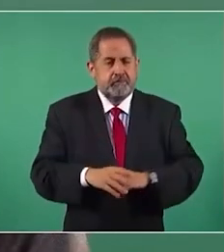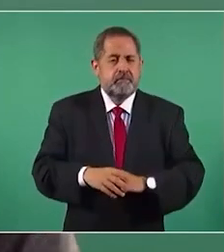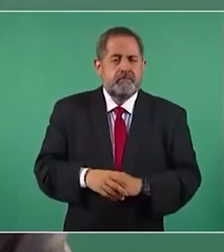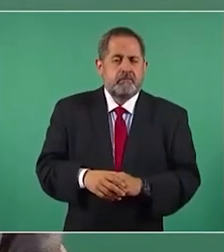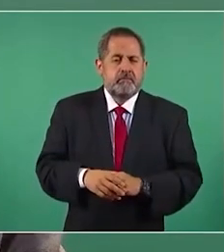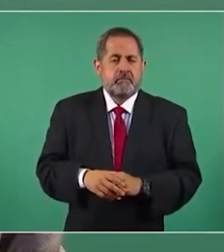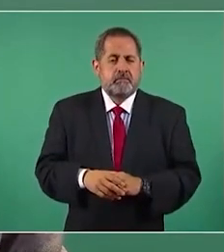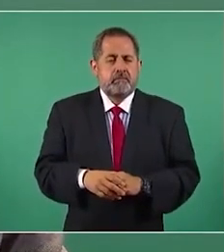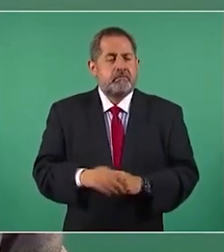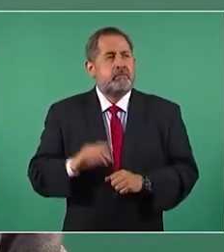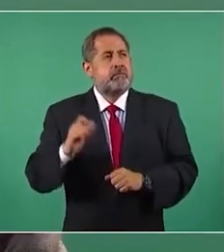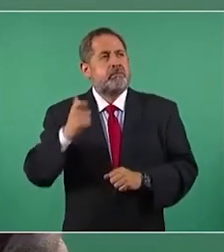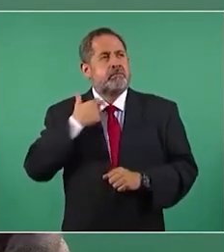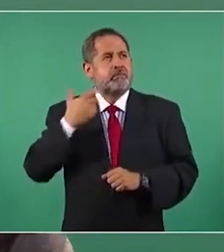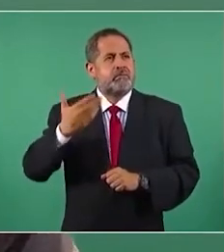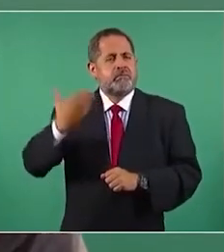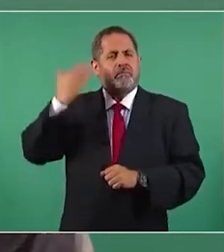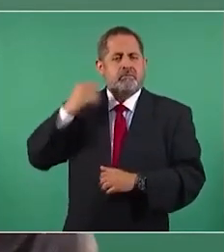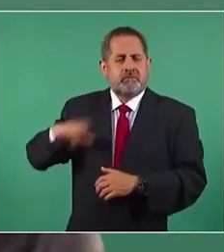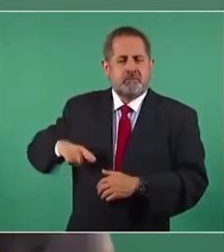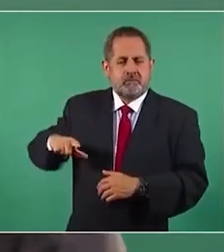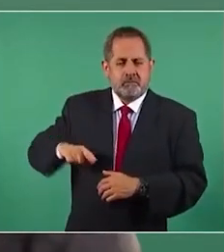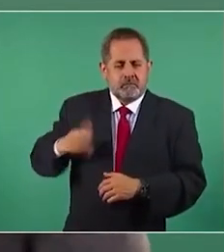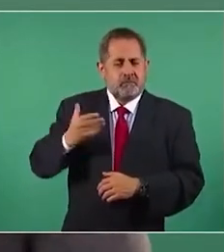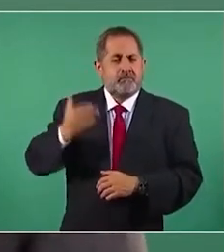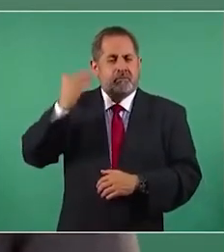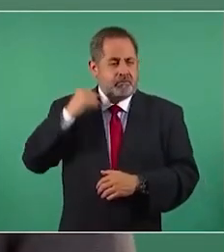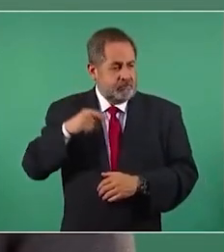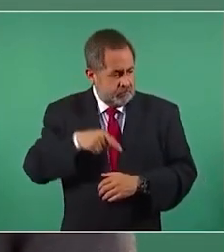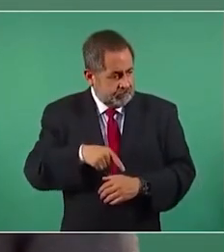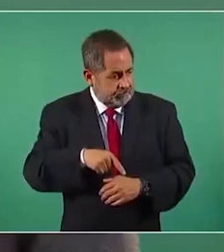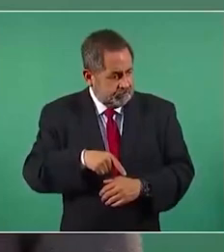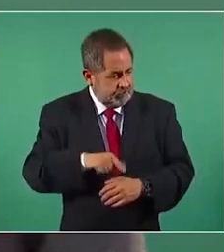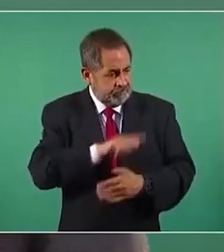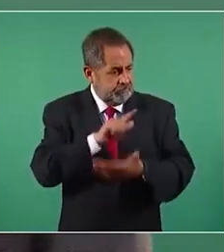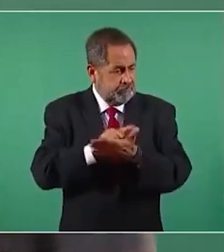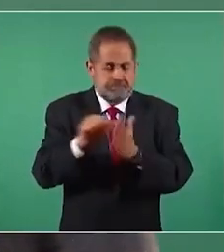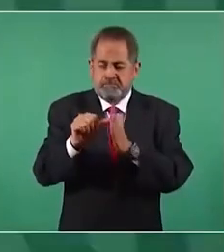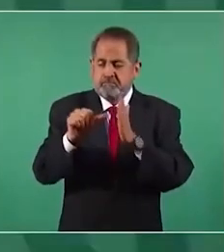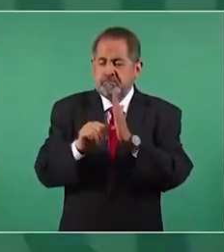todavía en el gobierno anterior aplicaron el 33